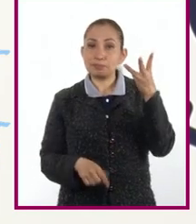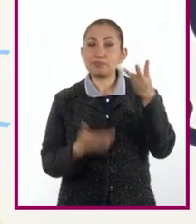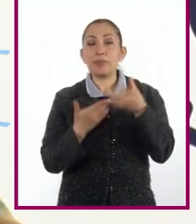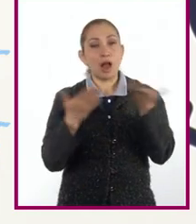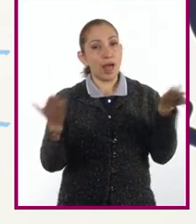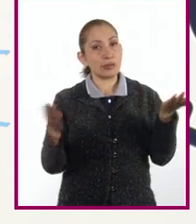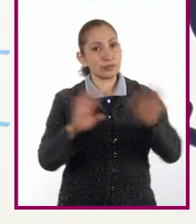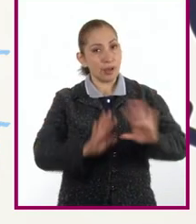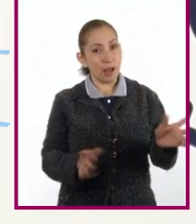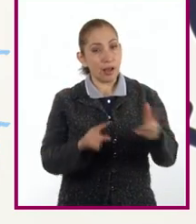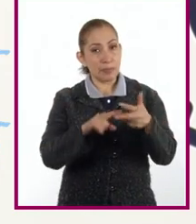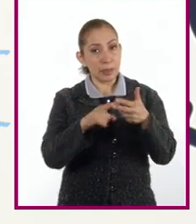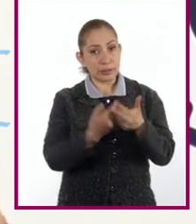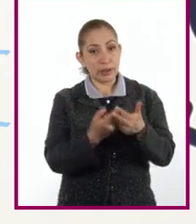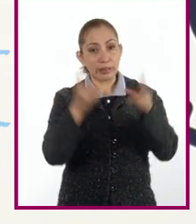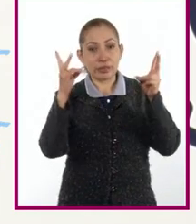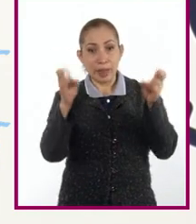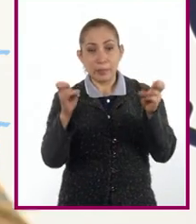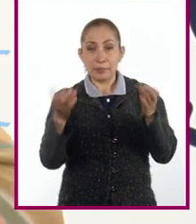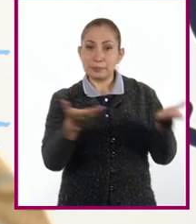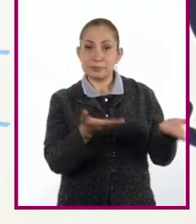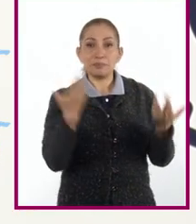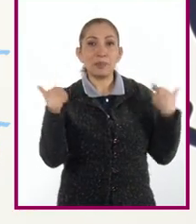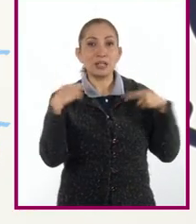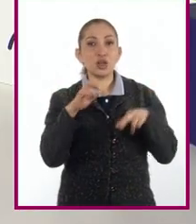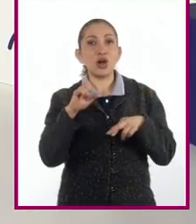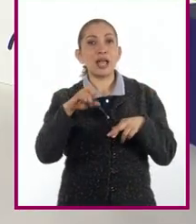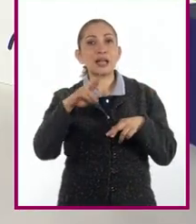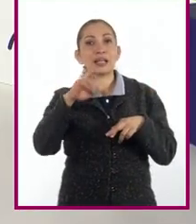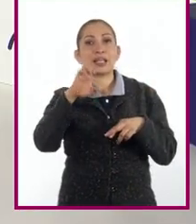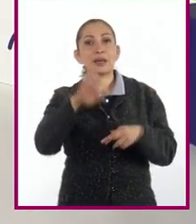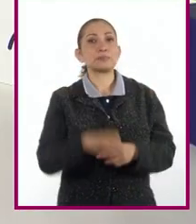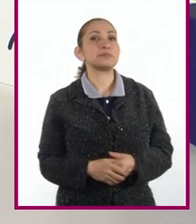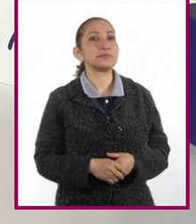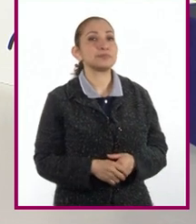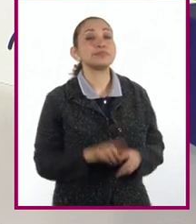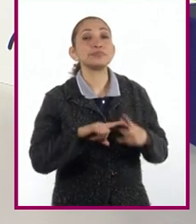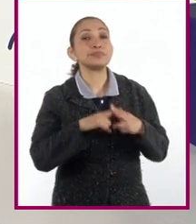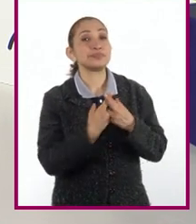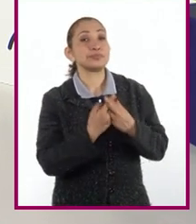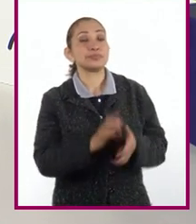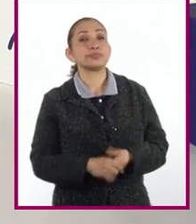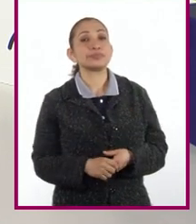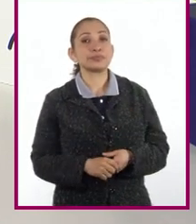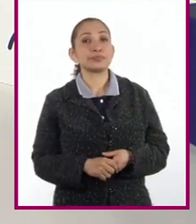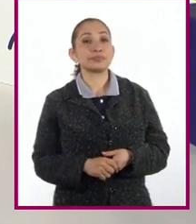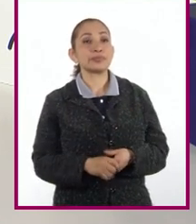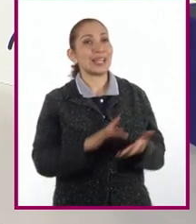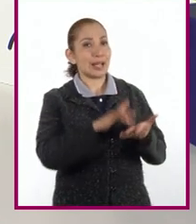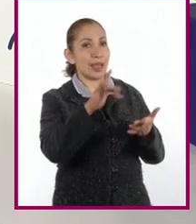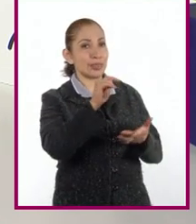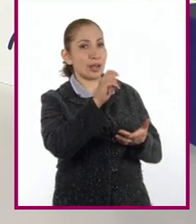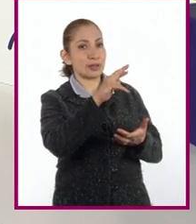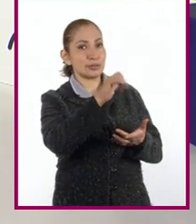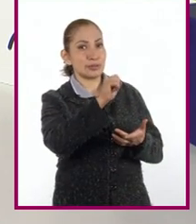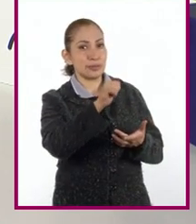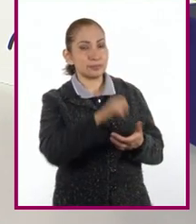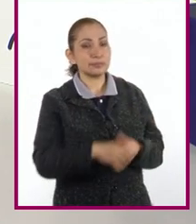ahora sí, para iniciar con el tema, los dejo con el profesor Enrique. Iniciemos. Gracias Teresa.